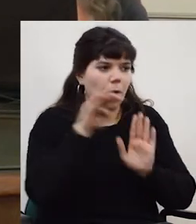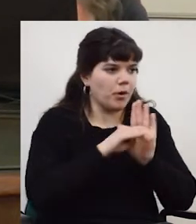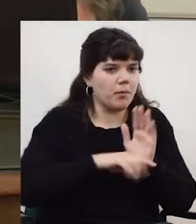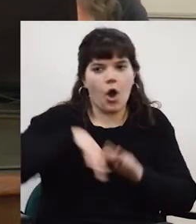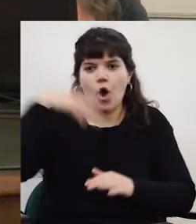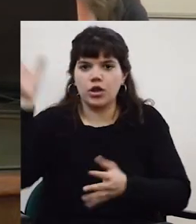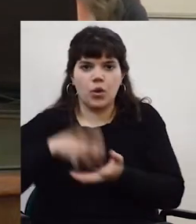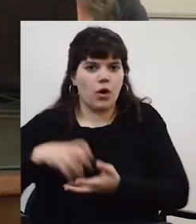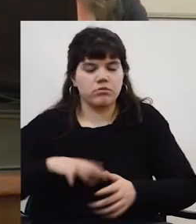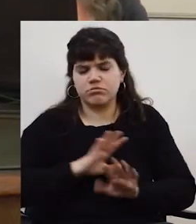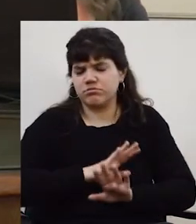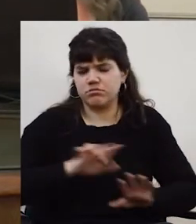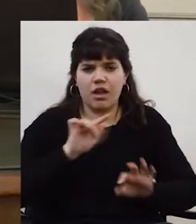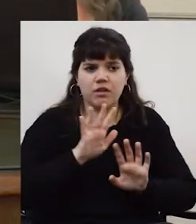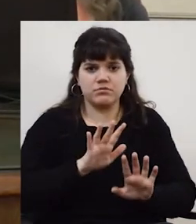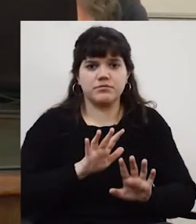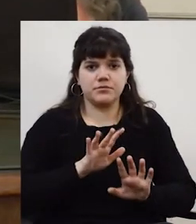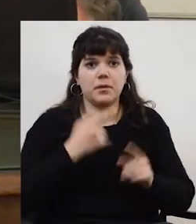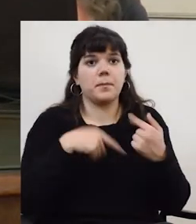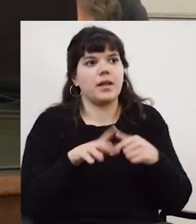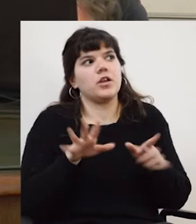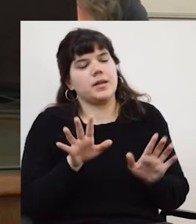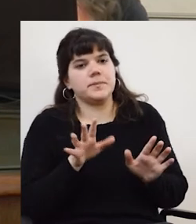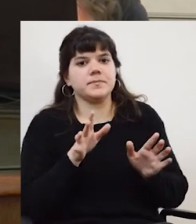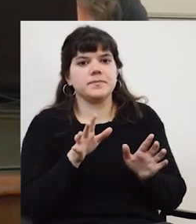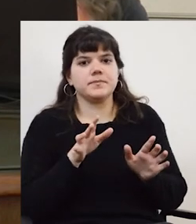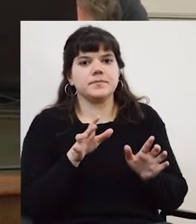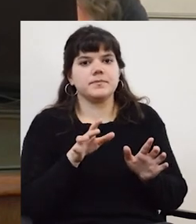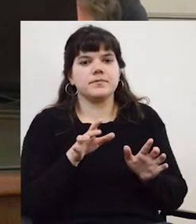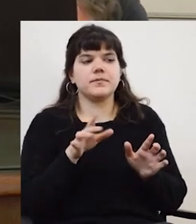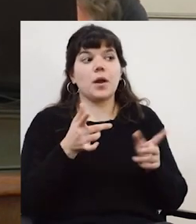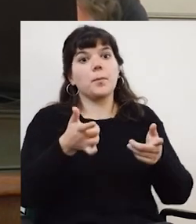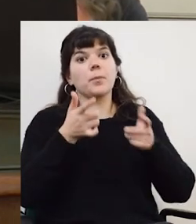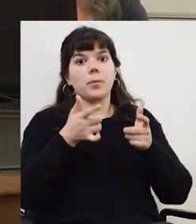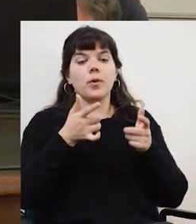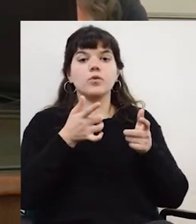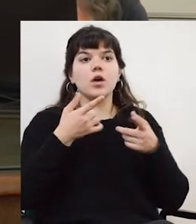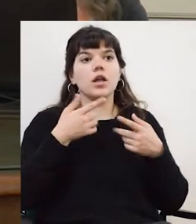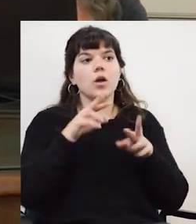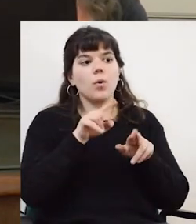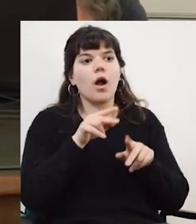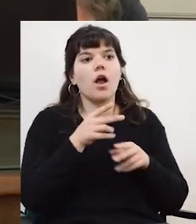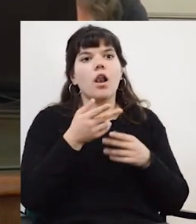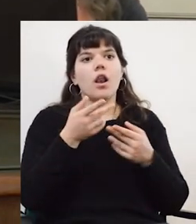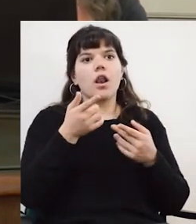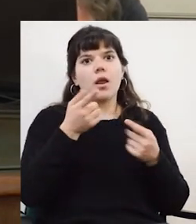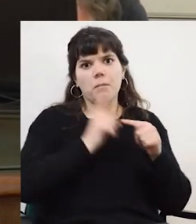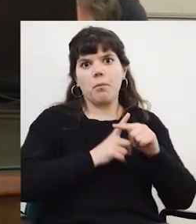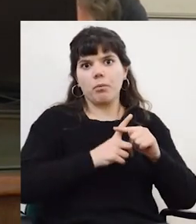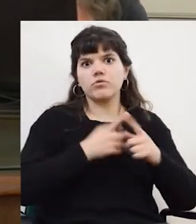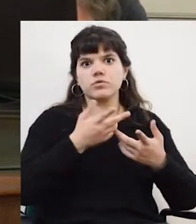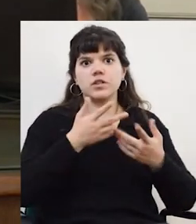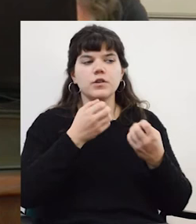otras sectoriales no hay con qué darlo punto pero por suerte igual están los demás que a veces para